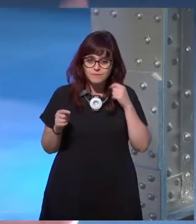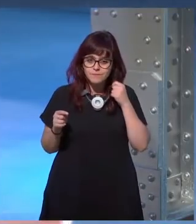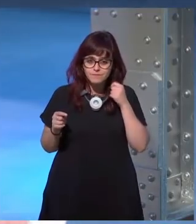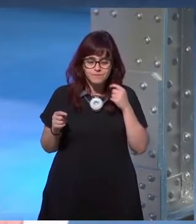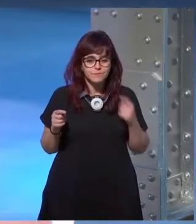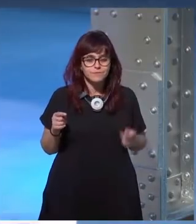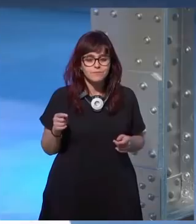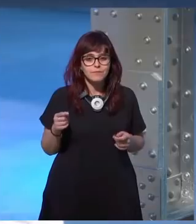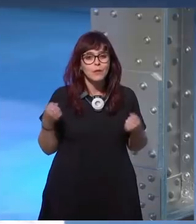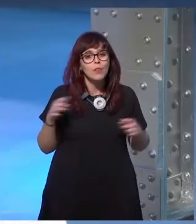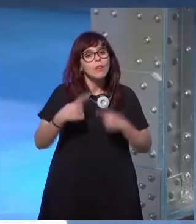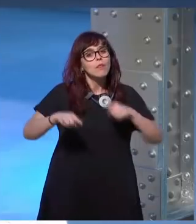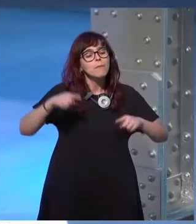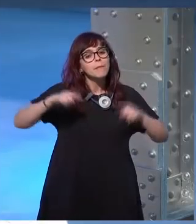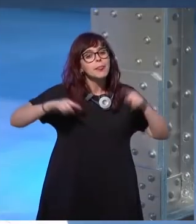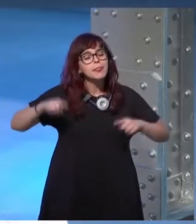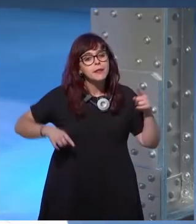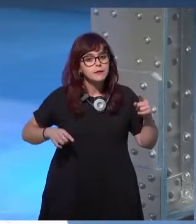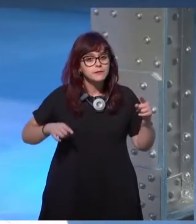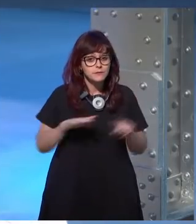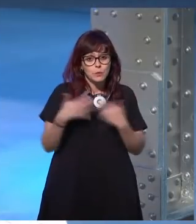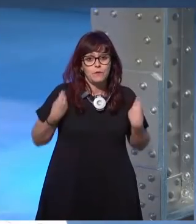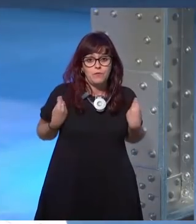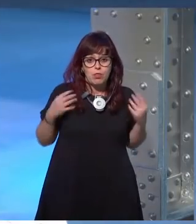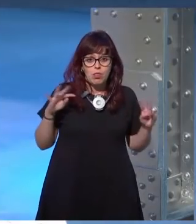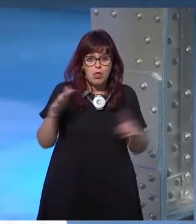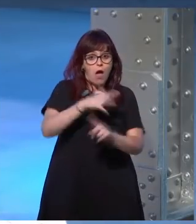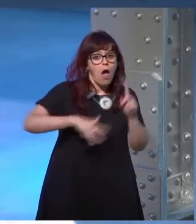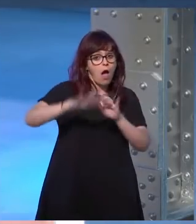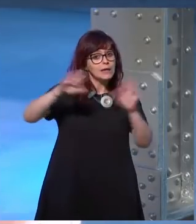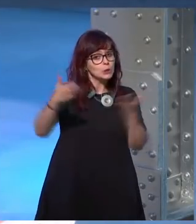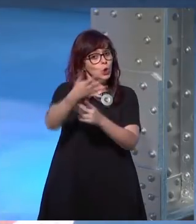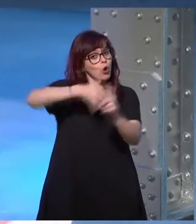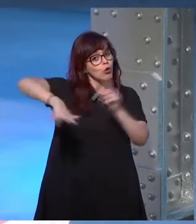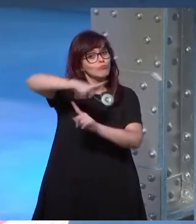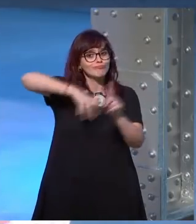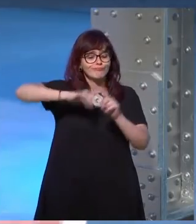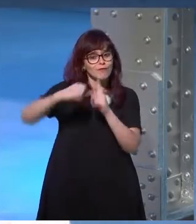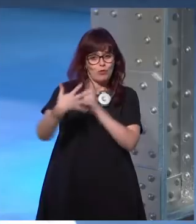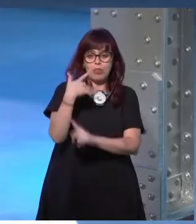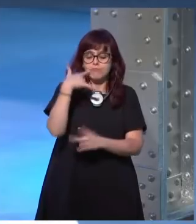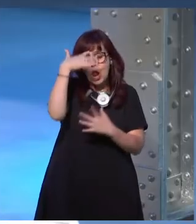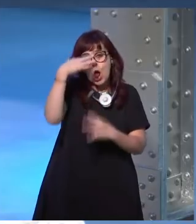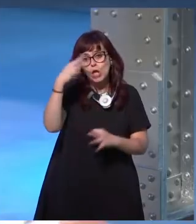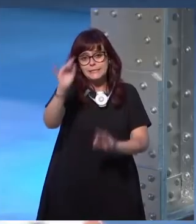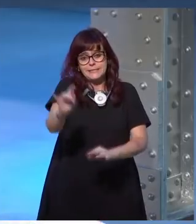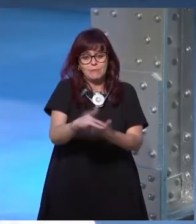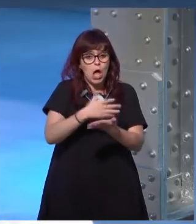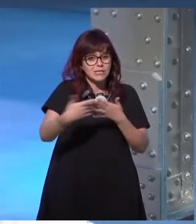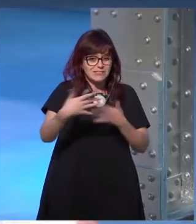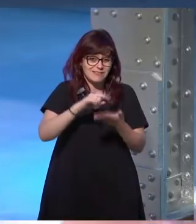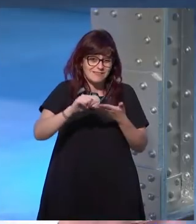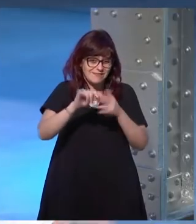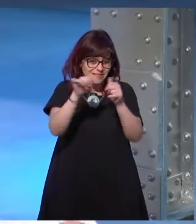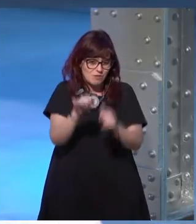y además depende mucho de lo que ocurre en mi vida de lo que ocurre en el mundo a mi alrededor eso afecta desde luego a mi escritura